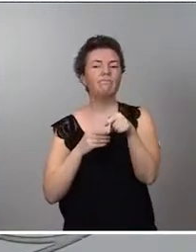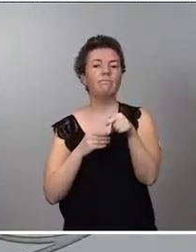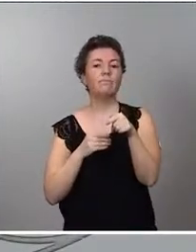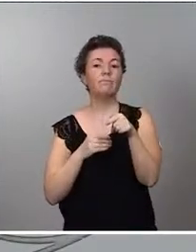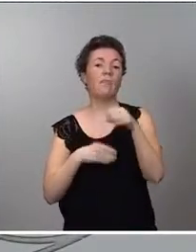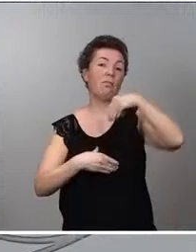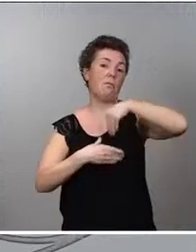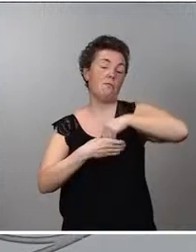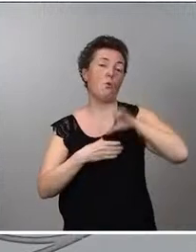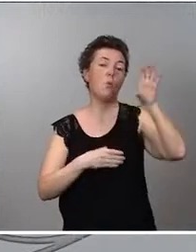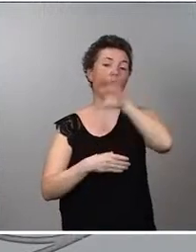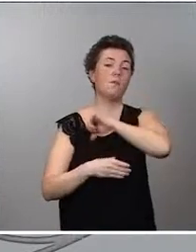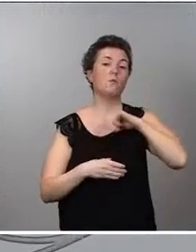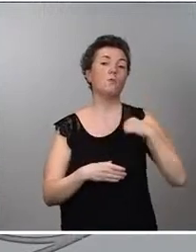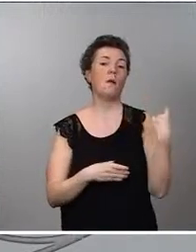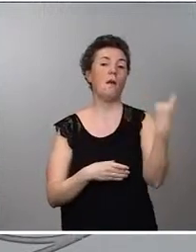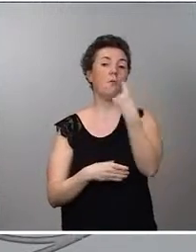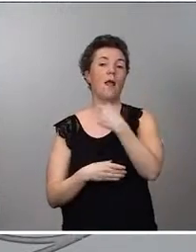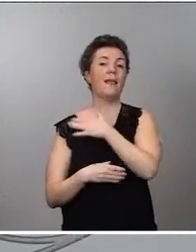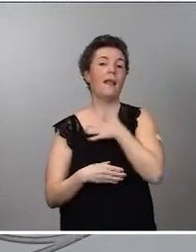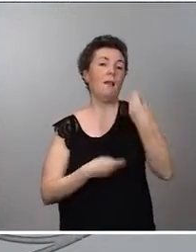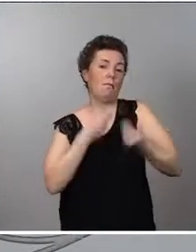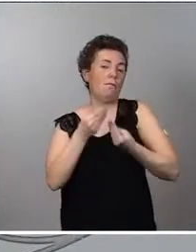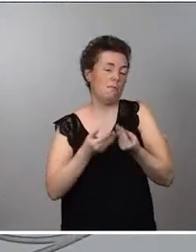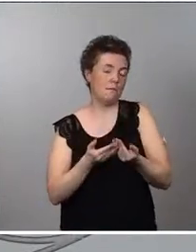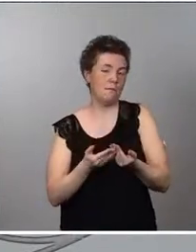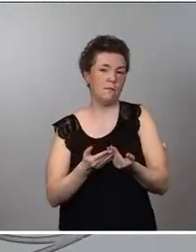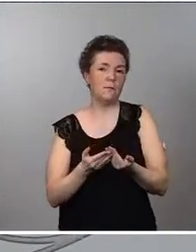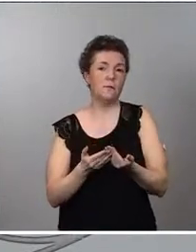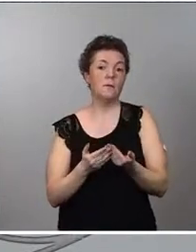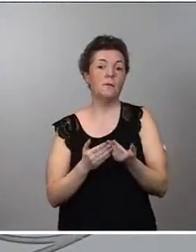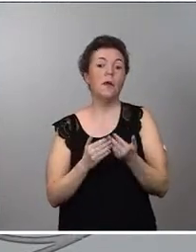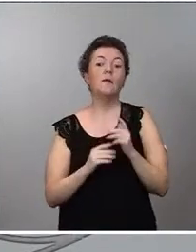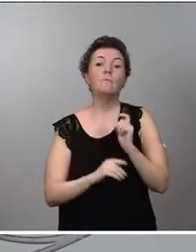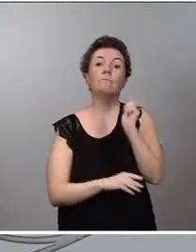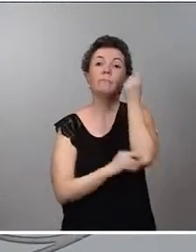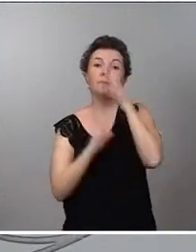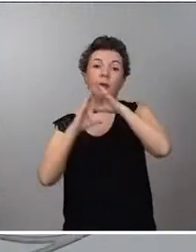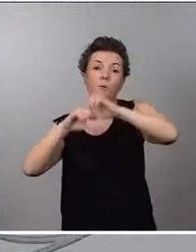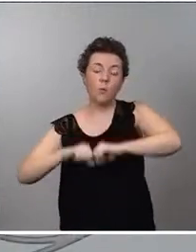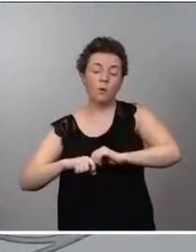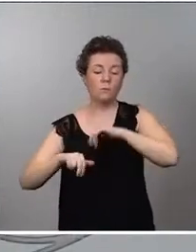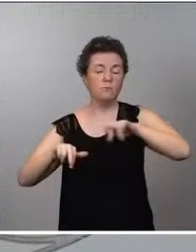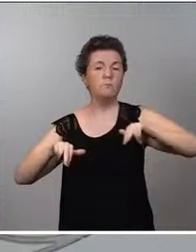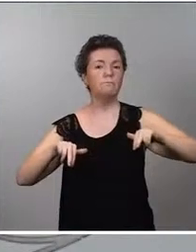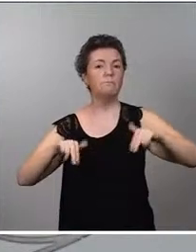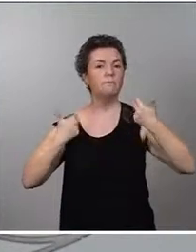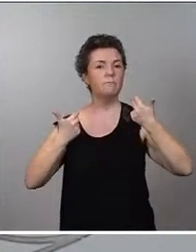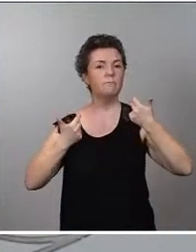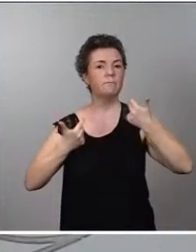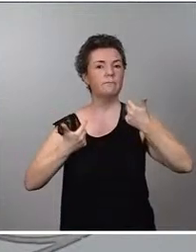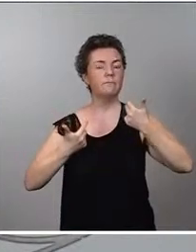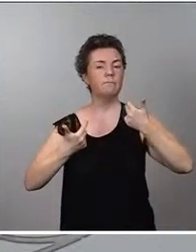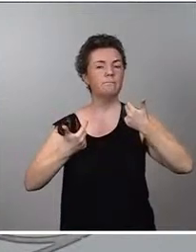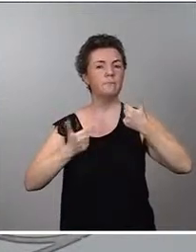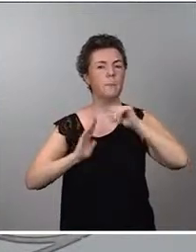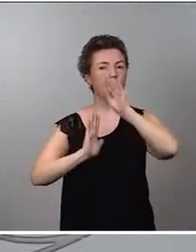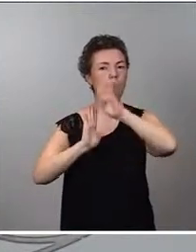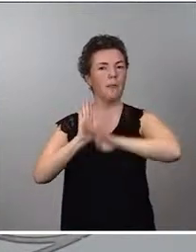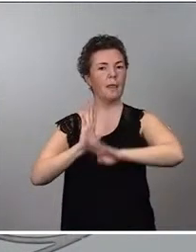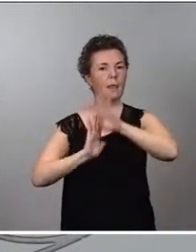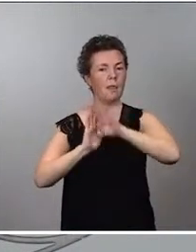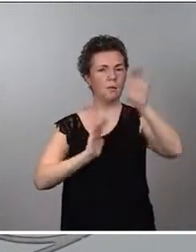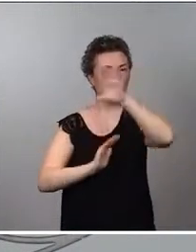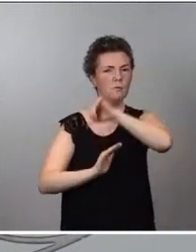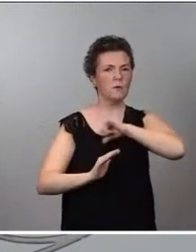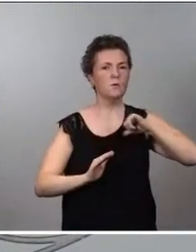cada comunidad autónoma quisiera hacer. Y el haber llegado a este acuerdo que nos permite adoptar medidas, las distintas comunidades autónomas